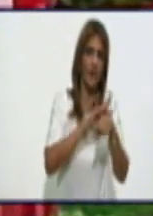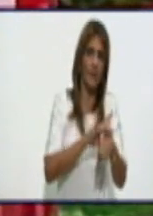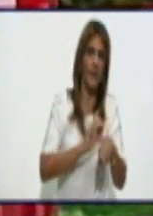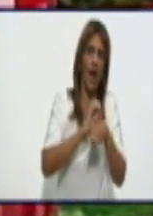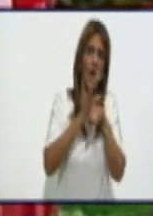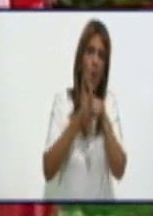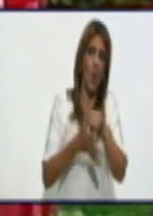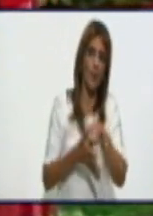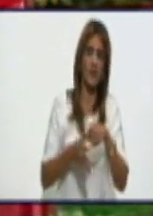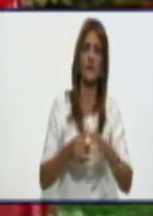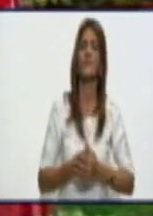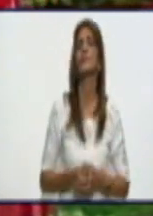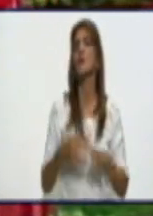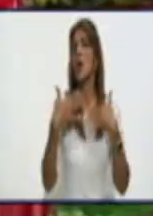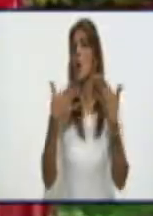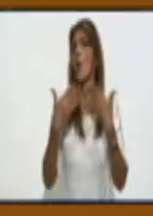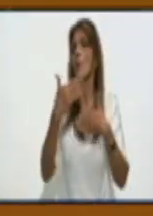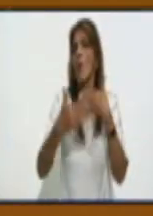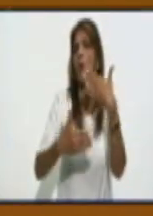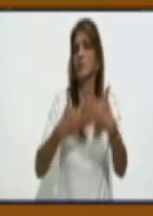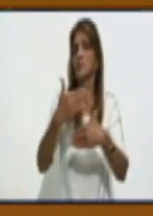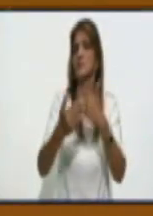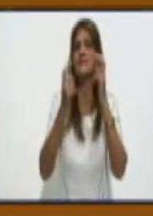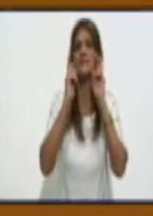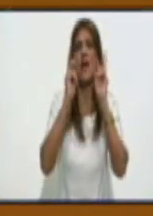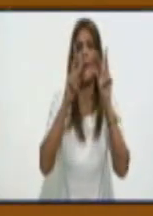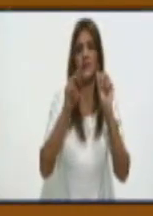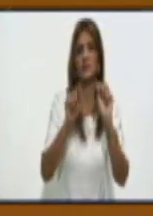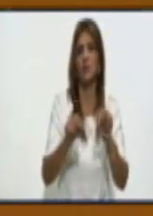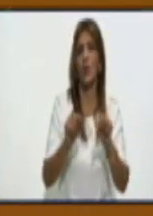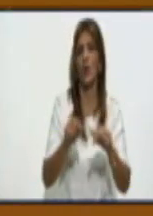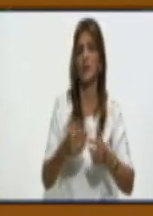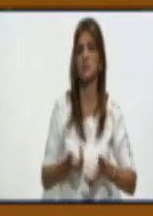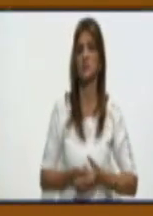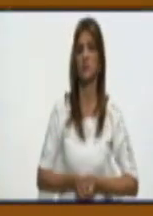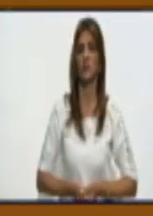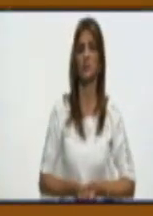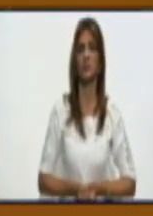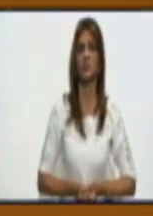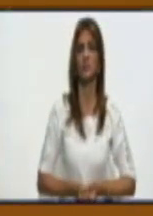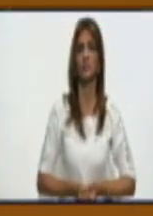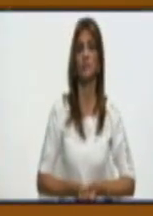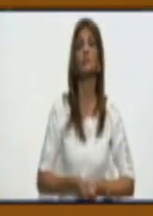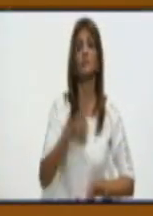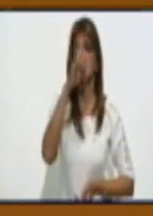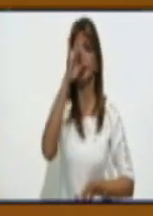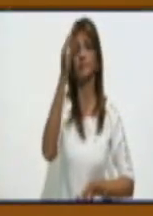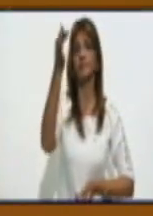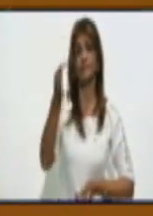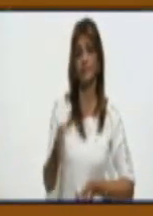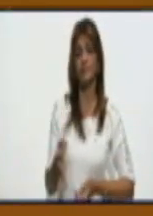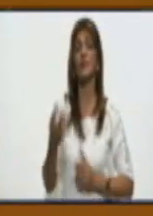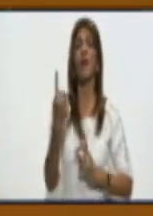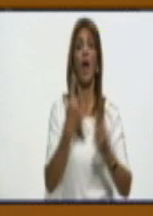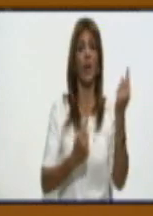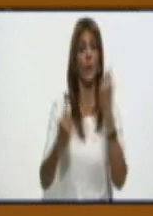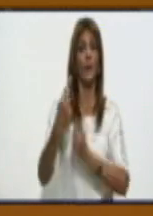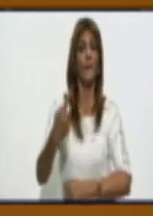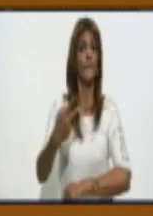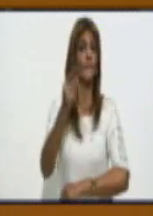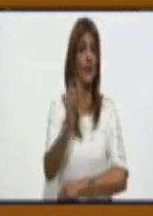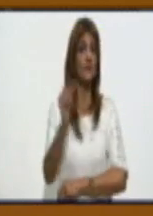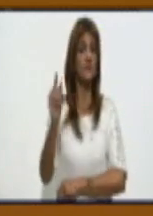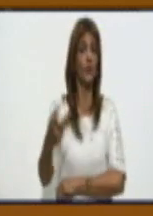con los del candidato vacunal? Así es, realmente hemos tenido pacientes que, por ejemplo, se vacunaron hoy